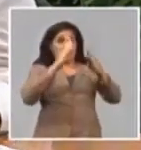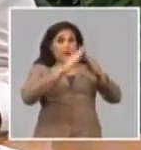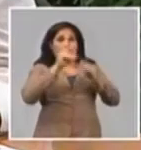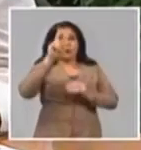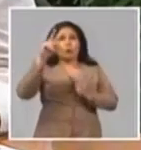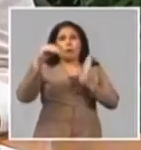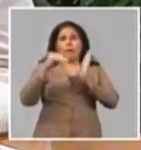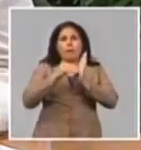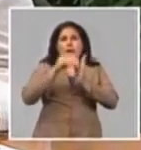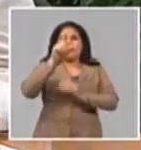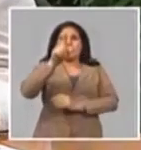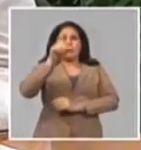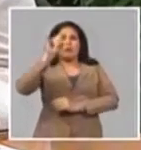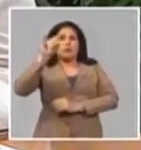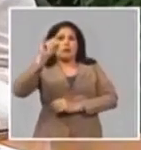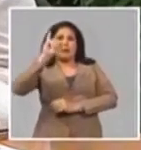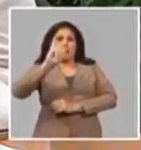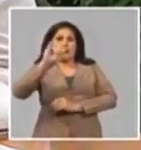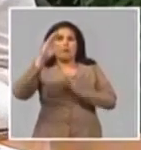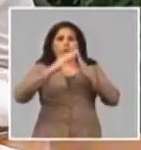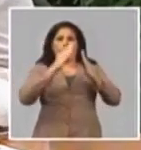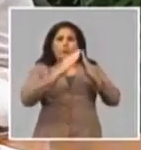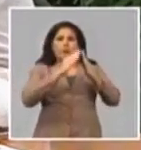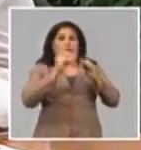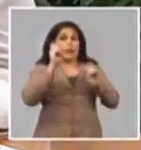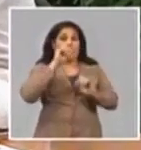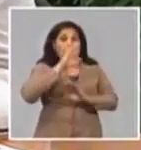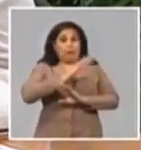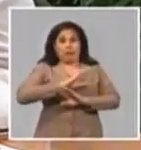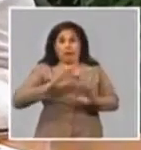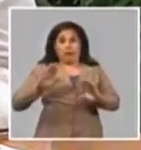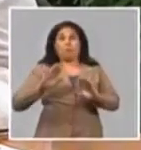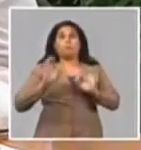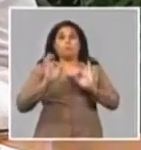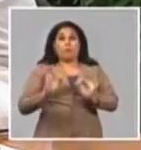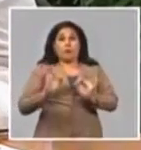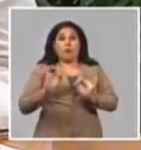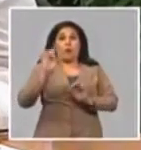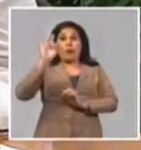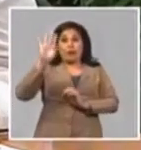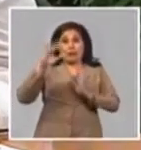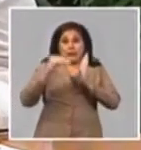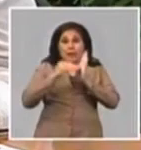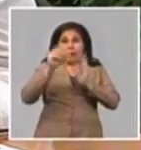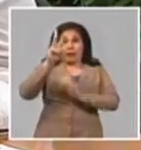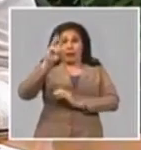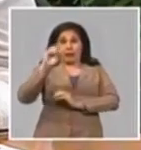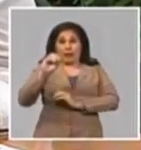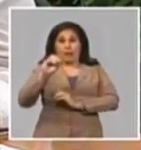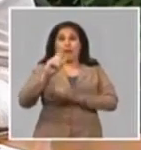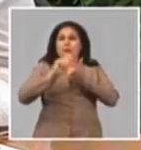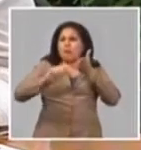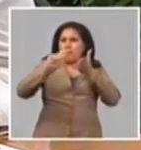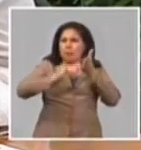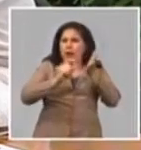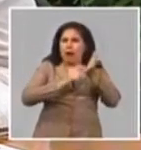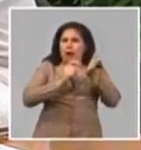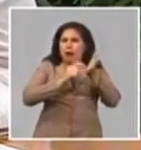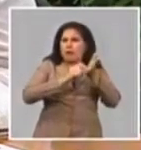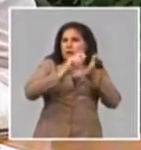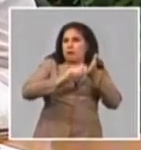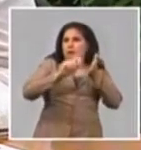.166 viviendas de las 15.030 que tenemos planificadas